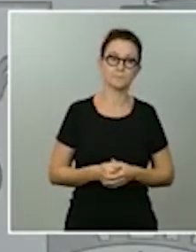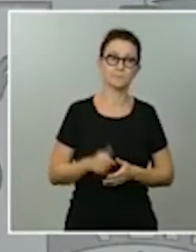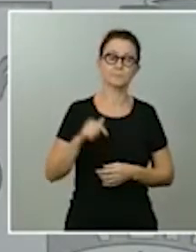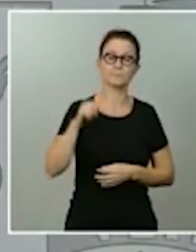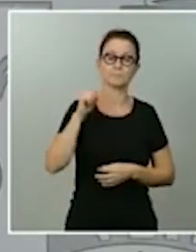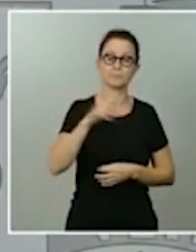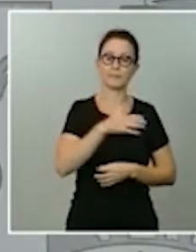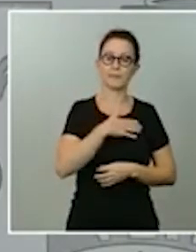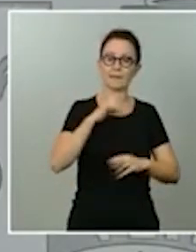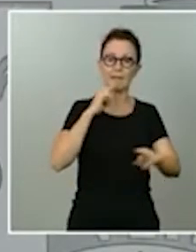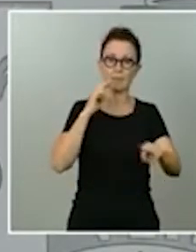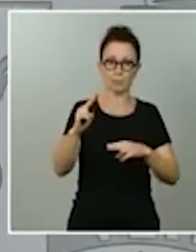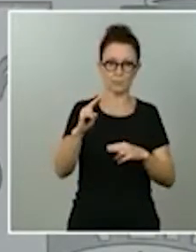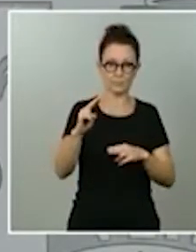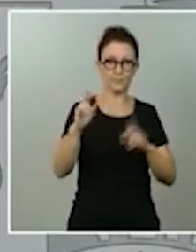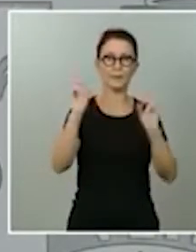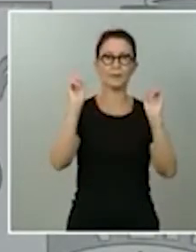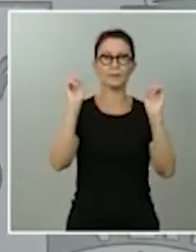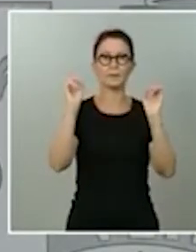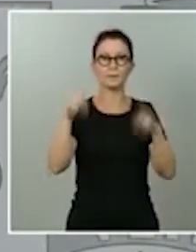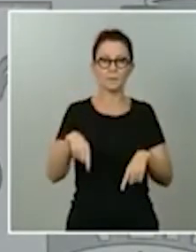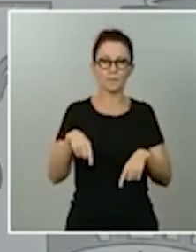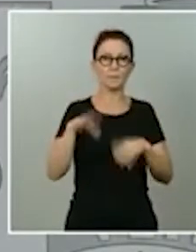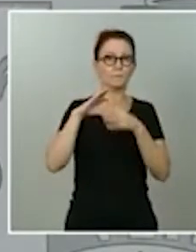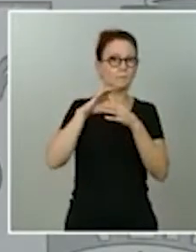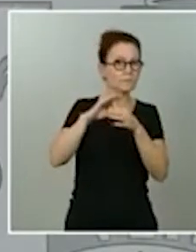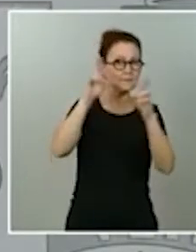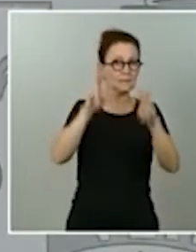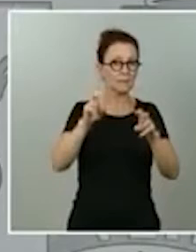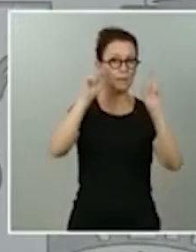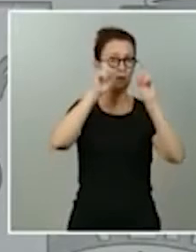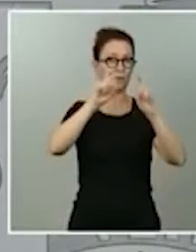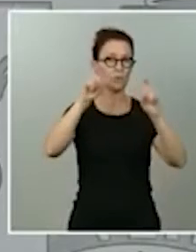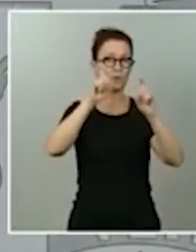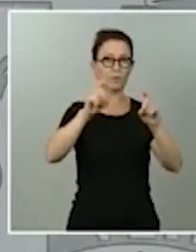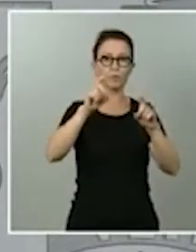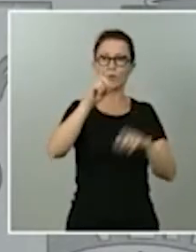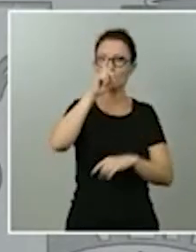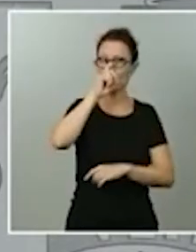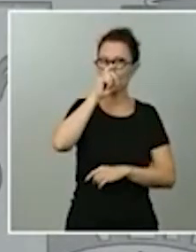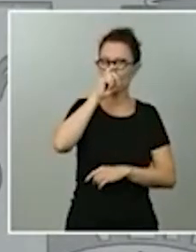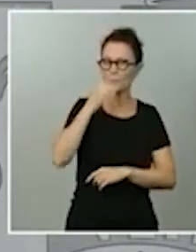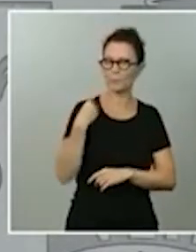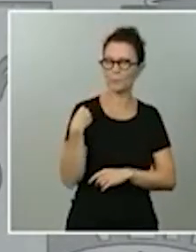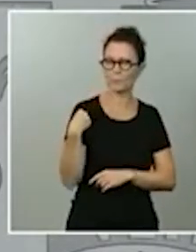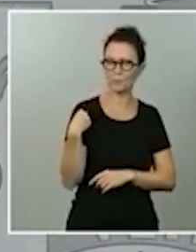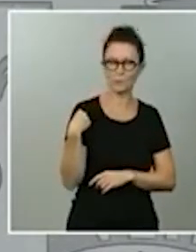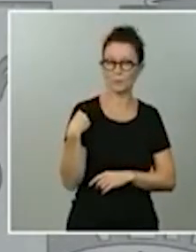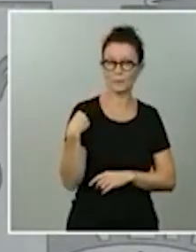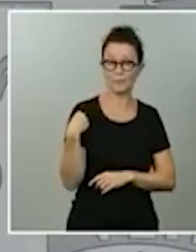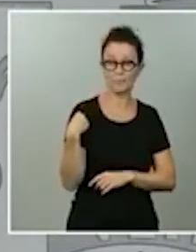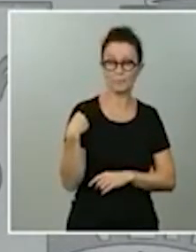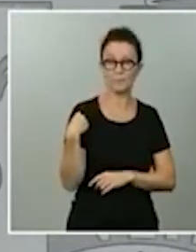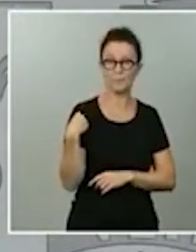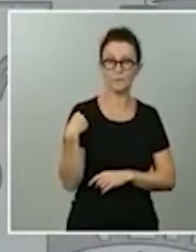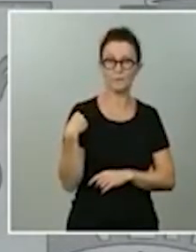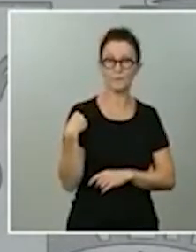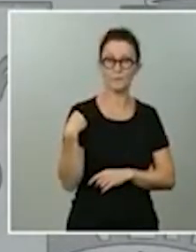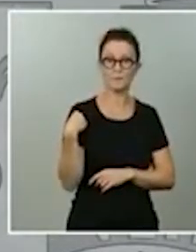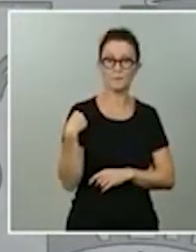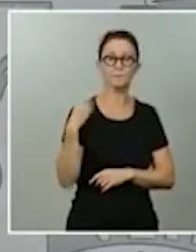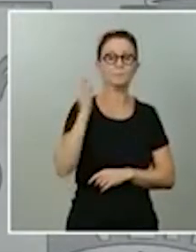y en relación con educación no recuerdo exactamente qué es lo que me habías preguntado Carolina ah sí perdón sí